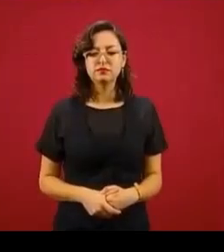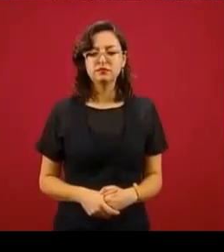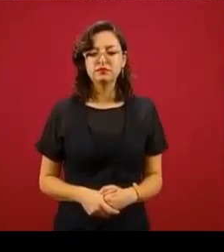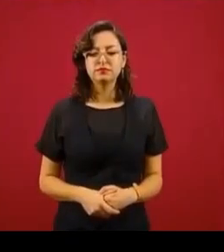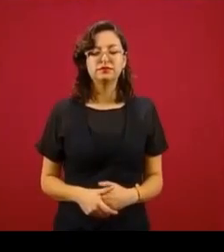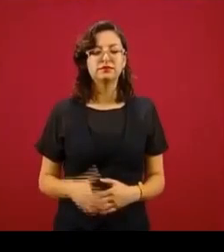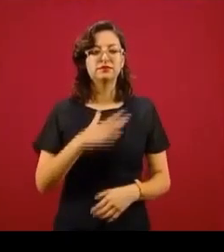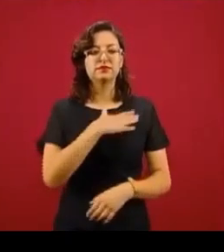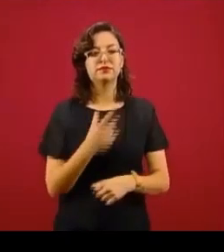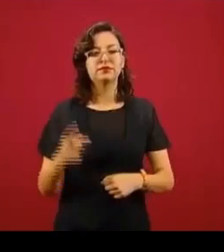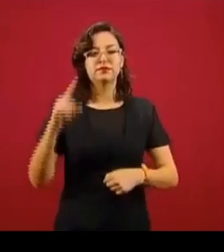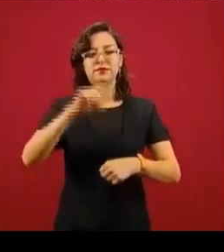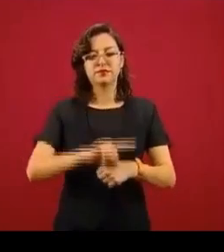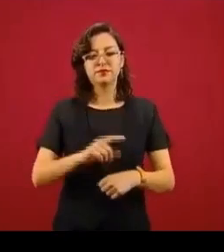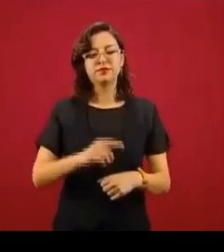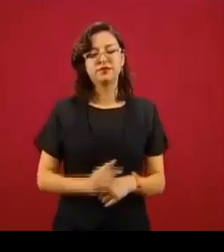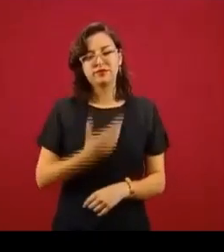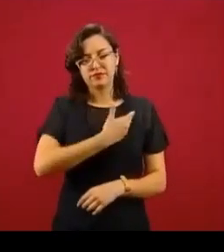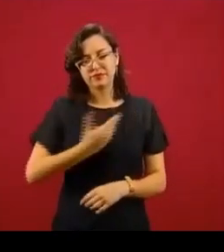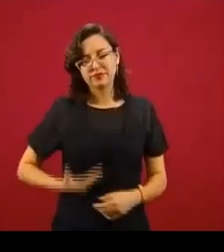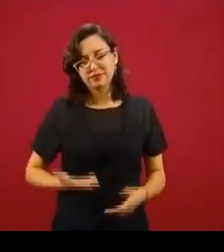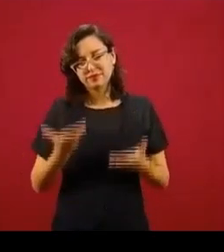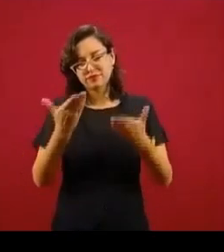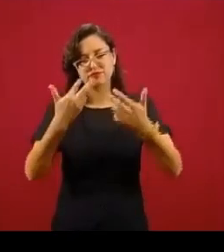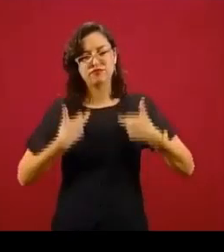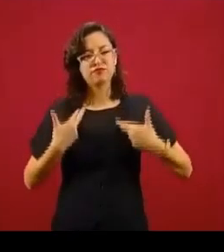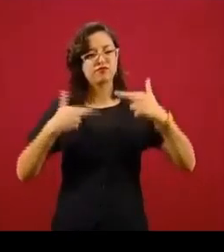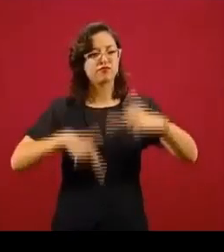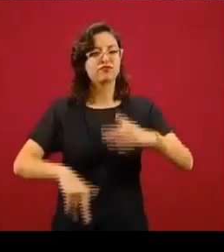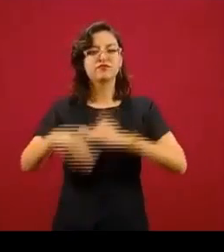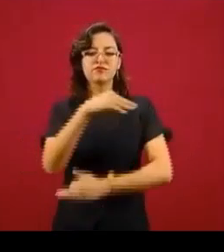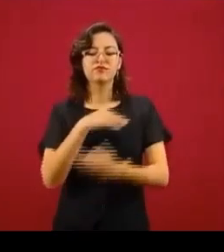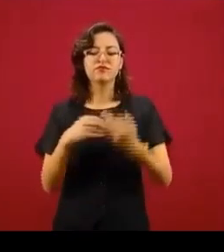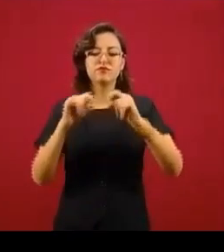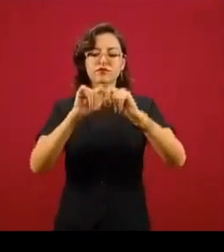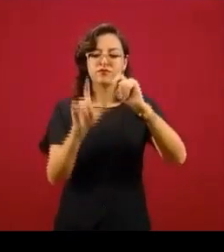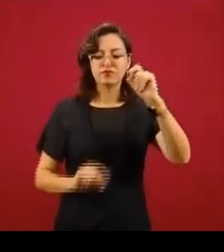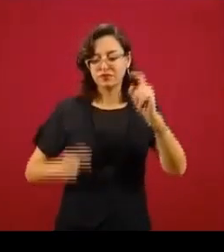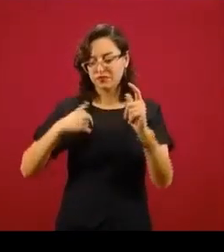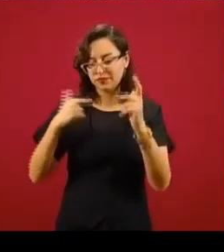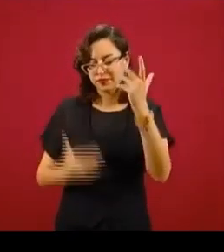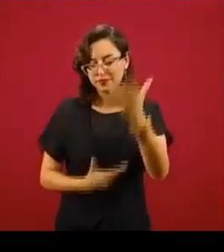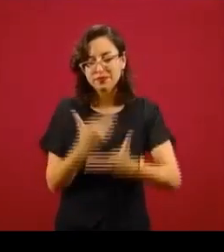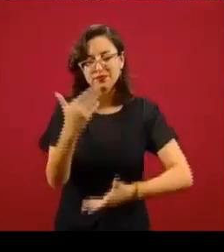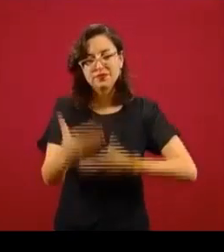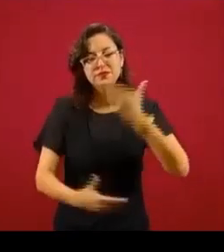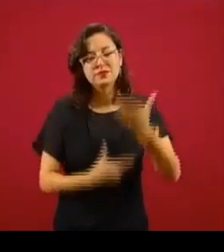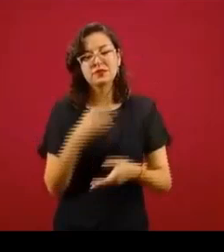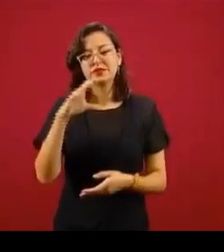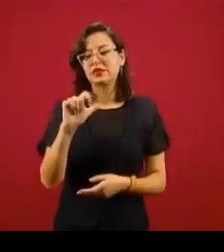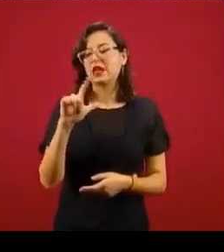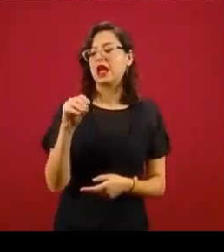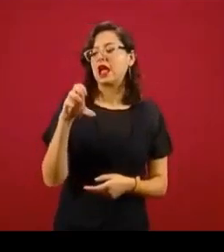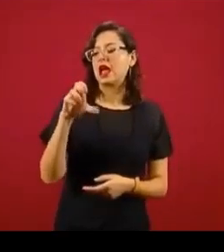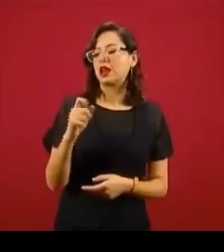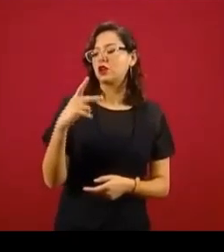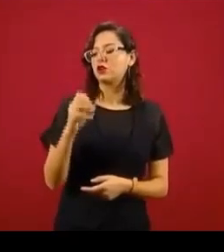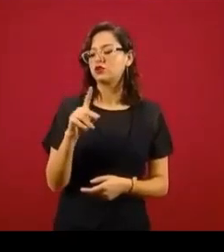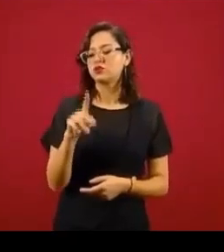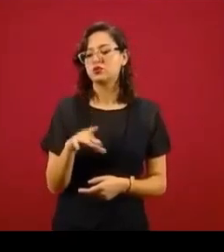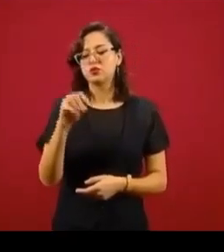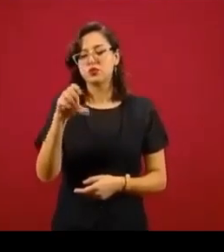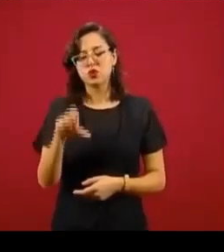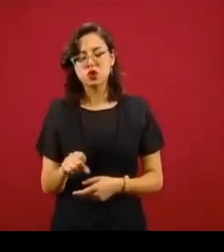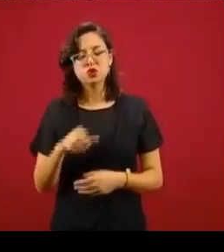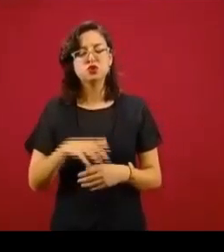Muy buenos días, presidente de todos los mexicanos, su servidor Carlos Pozos, reportero de la molécula oficial. Buenos días a quienes nos ven y a